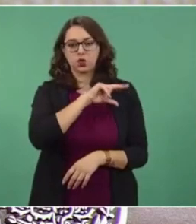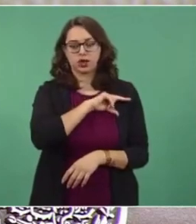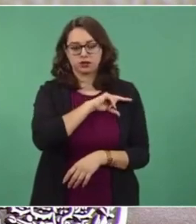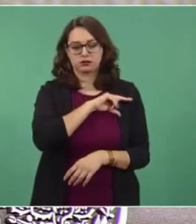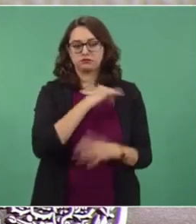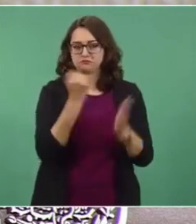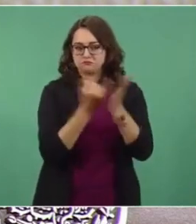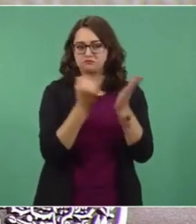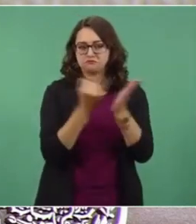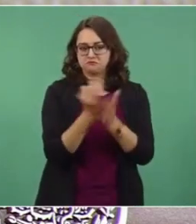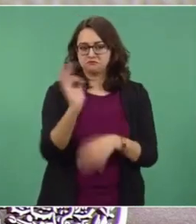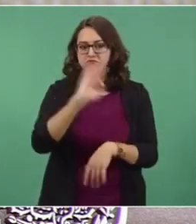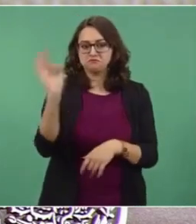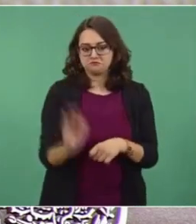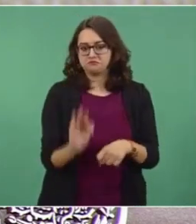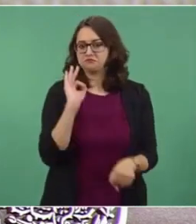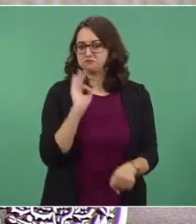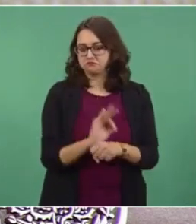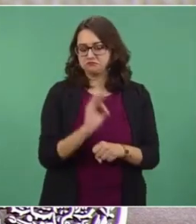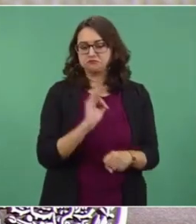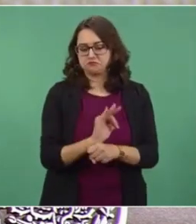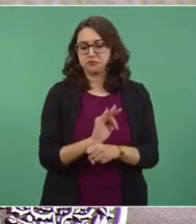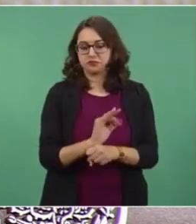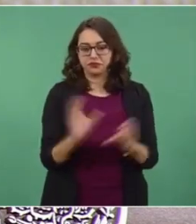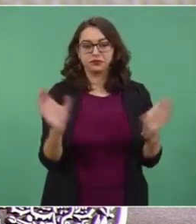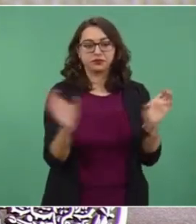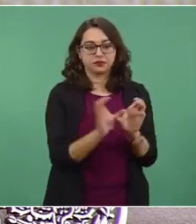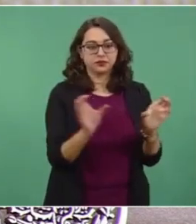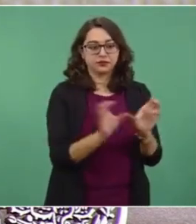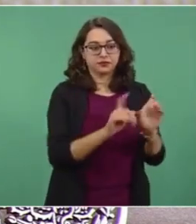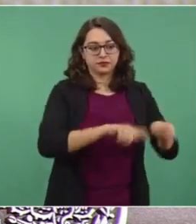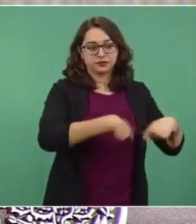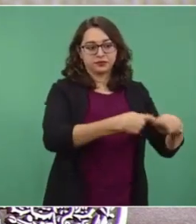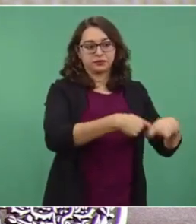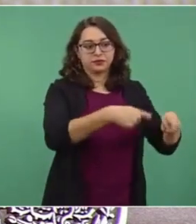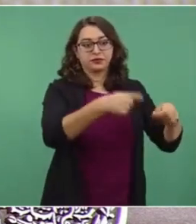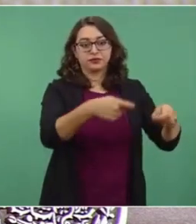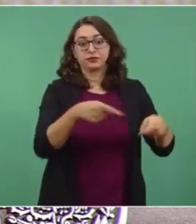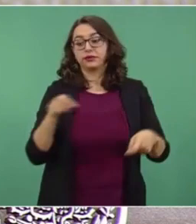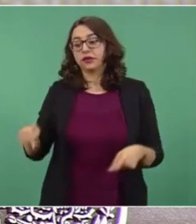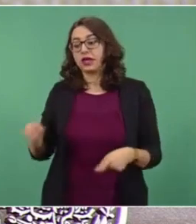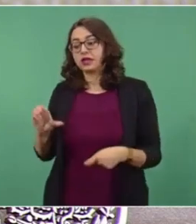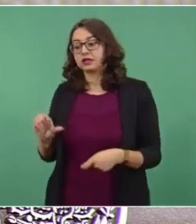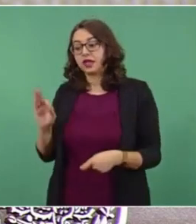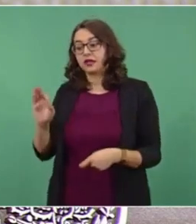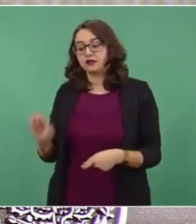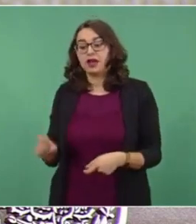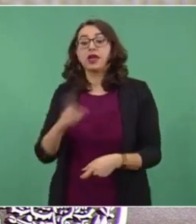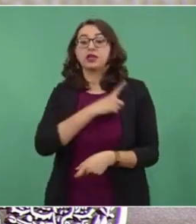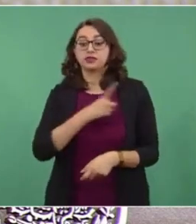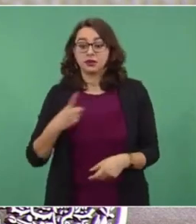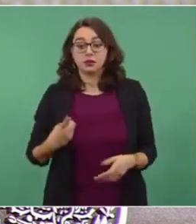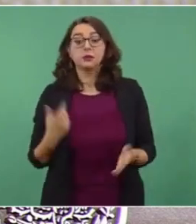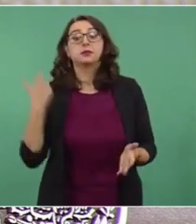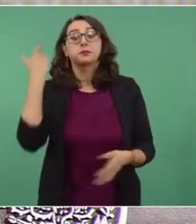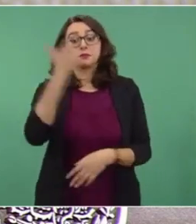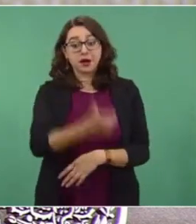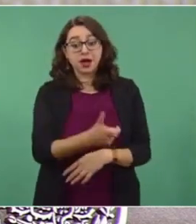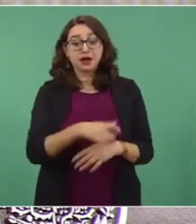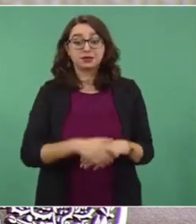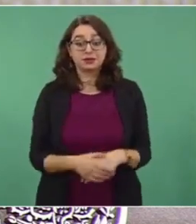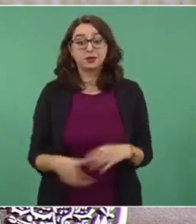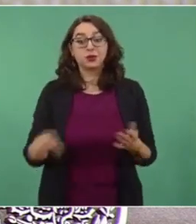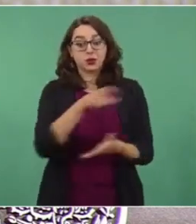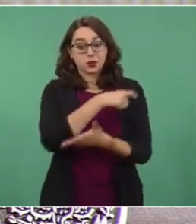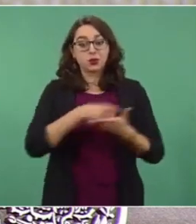Y una vez que se les da estos certificados, la CFE los tiene que comprar, ya que es la